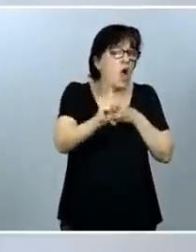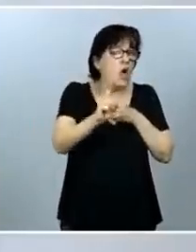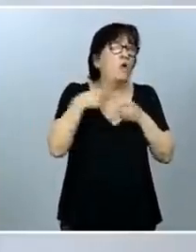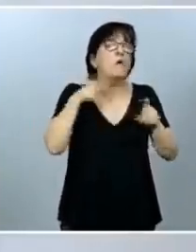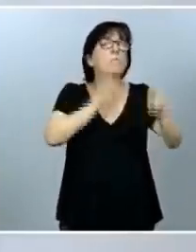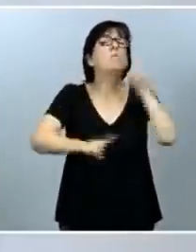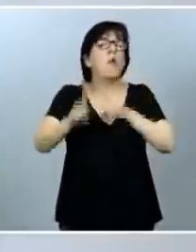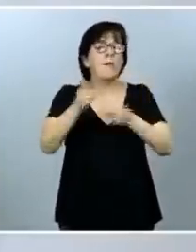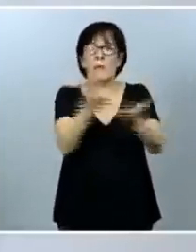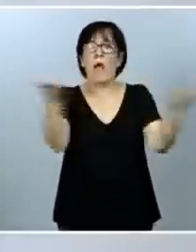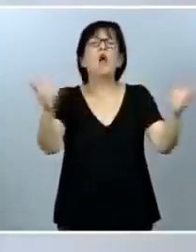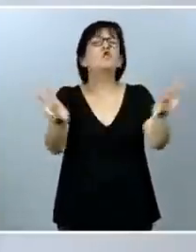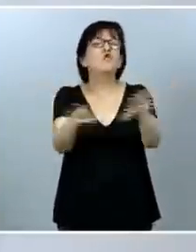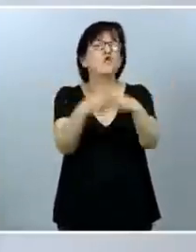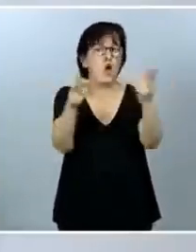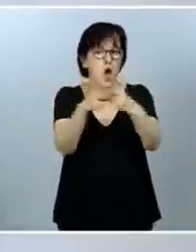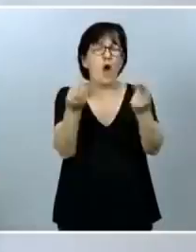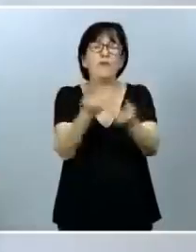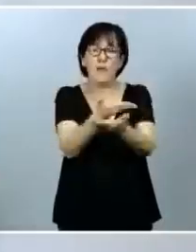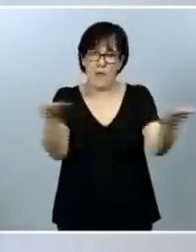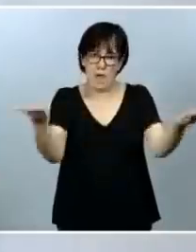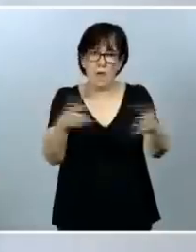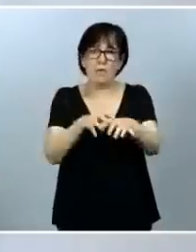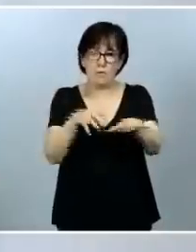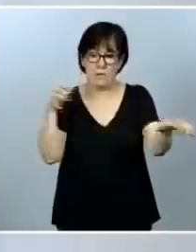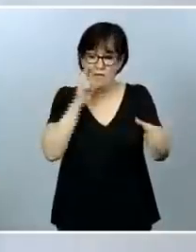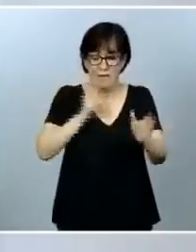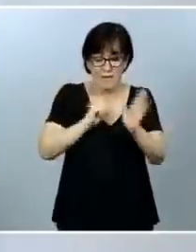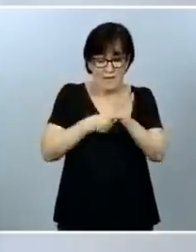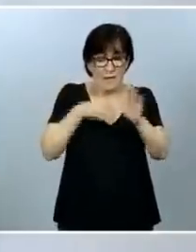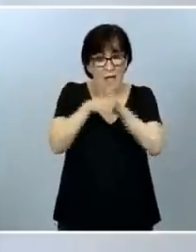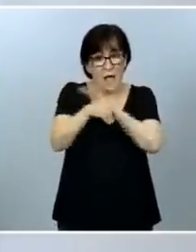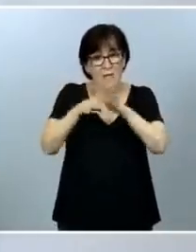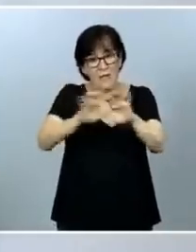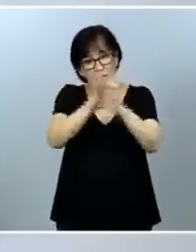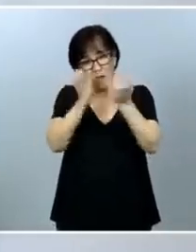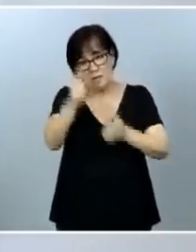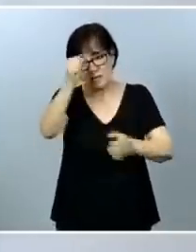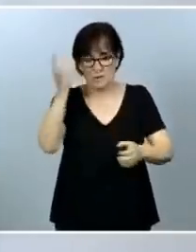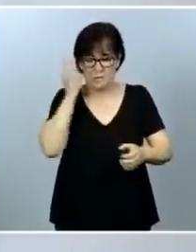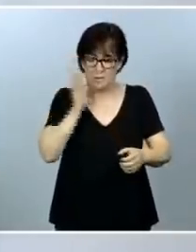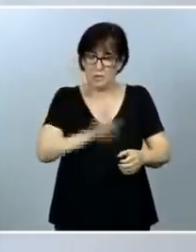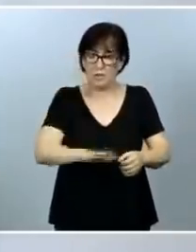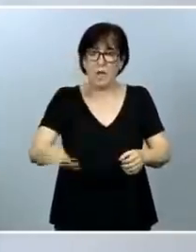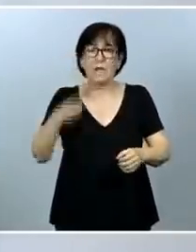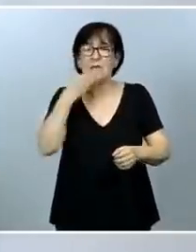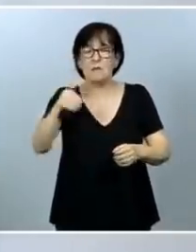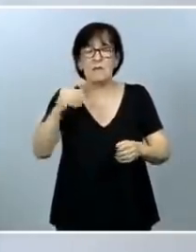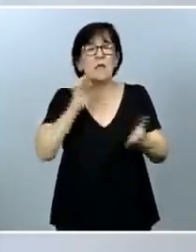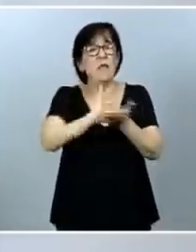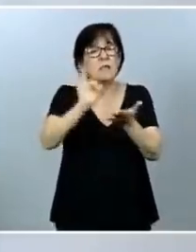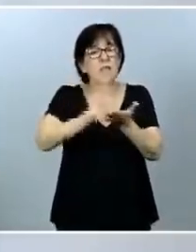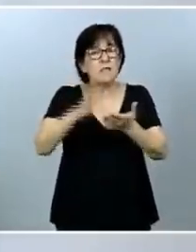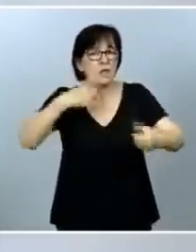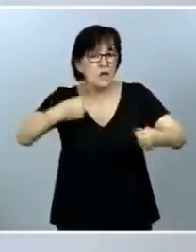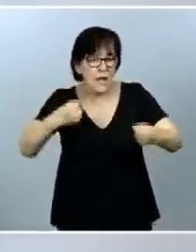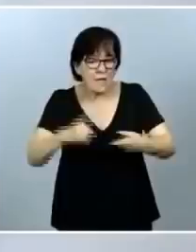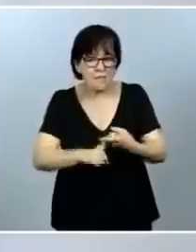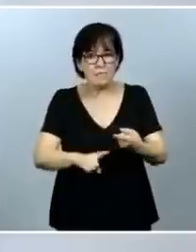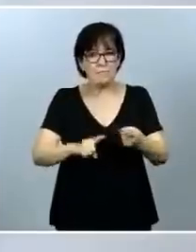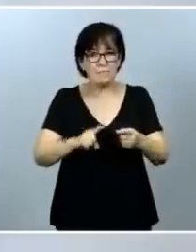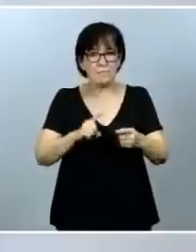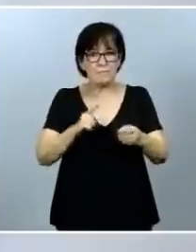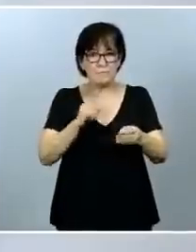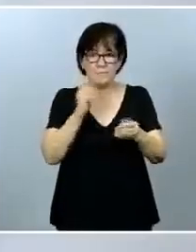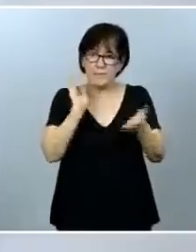social. Esta ley va a garantizar el acceso universal de niños, niñas y adolescentes a los servicios sanitarios de tratamiento y de